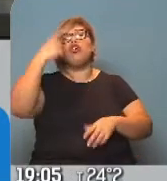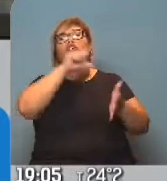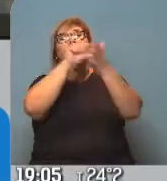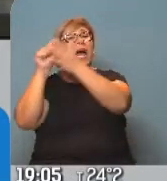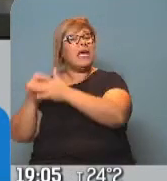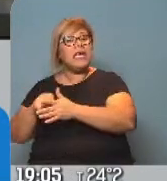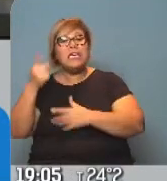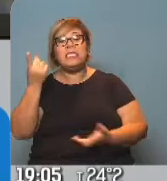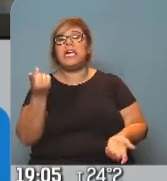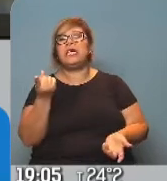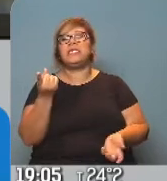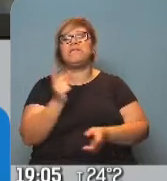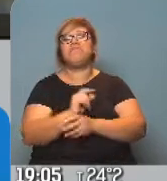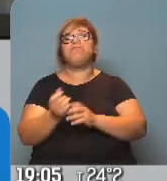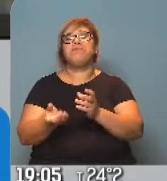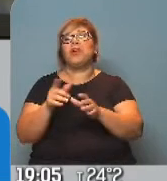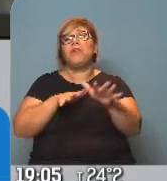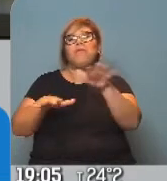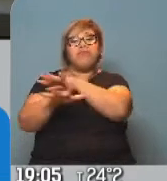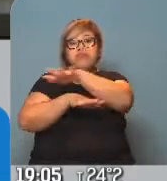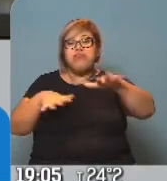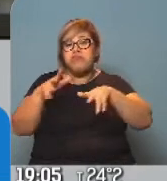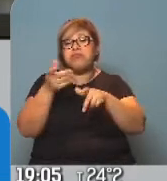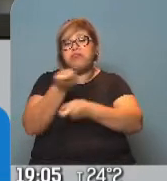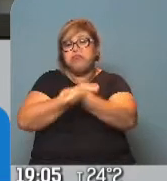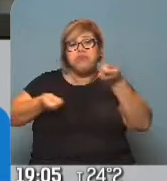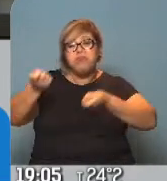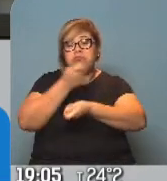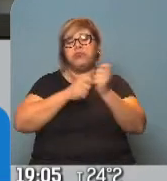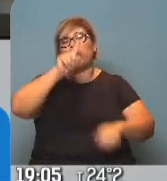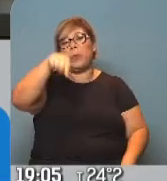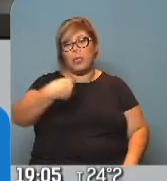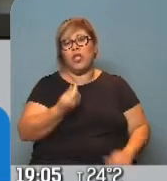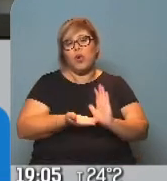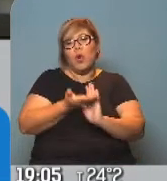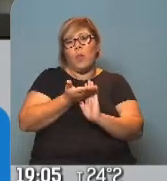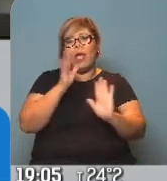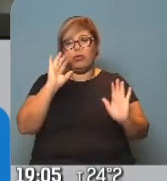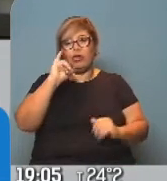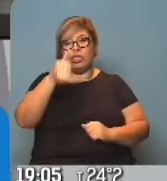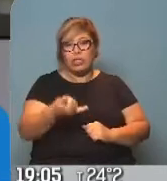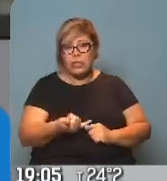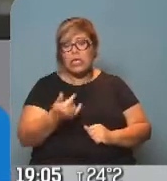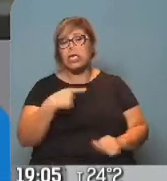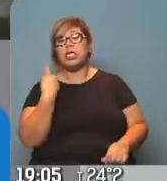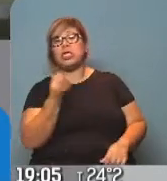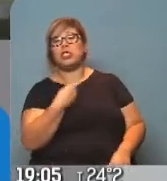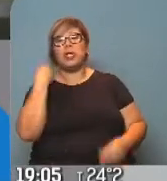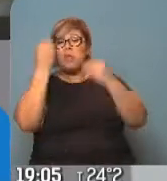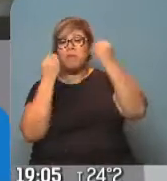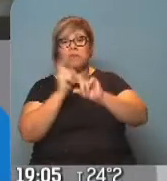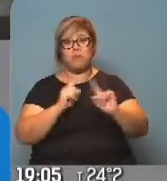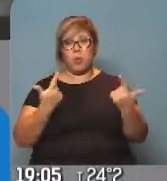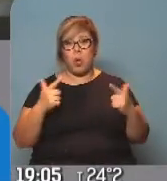causas de preocupación con respecto al tipo de cambio, tenemos una política cambiaria que está definida con los márgenes de intervención